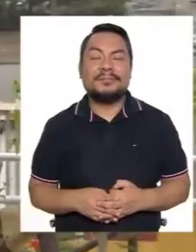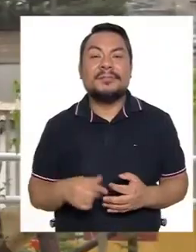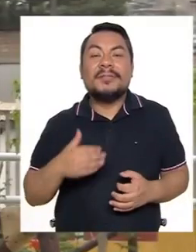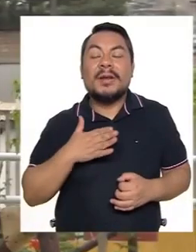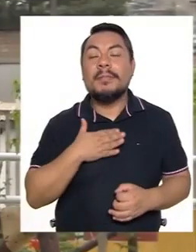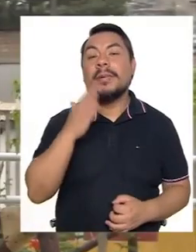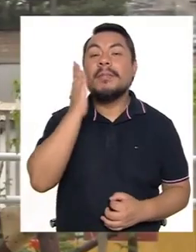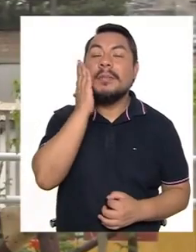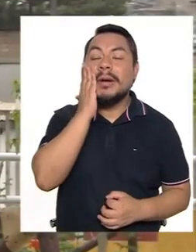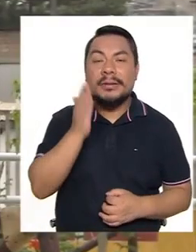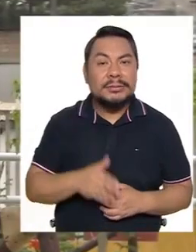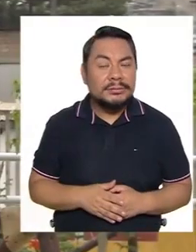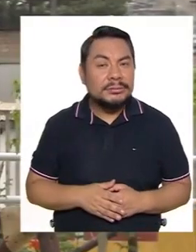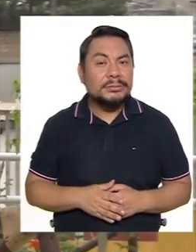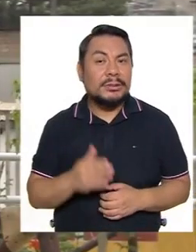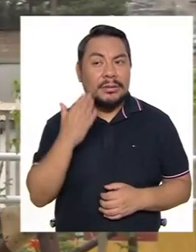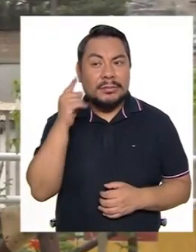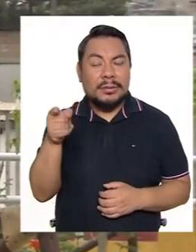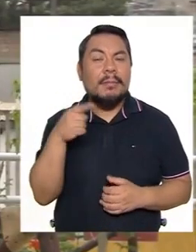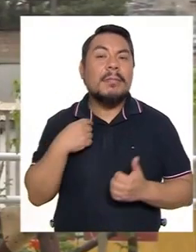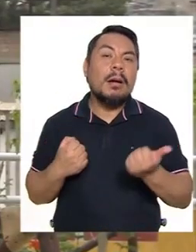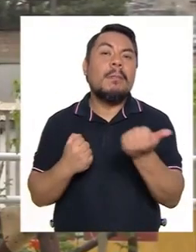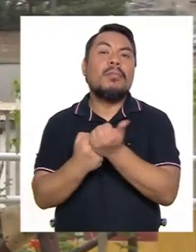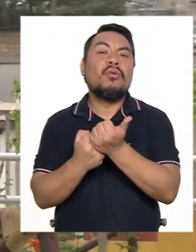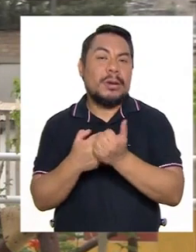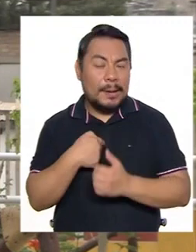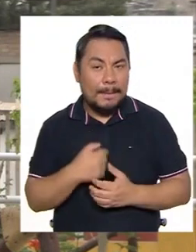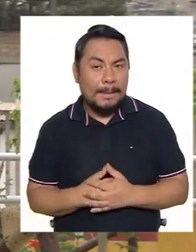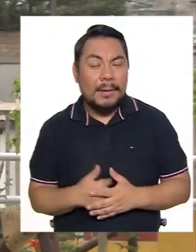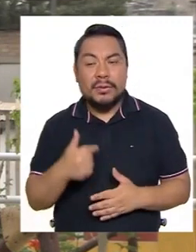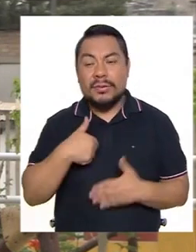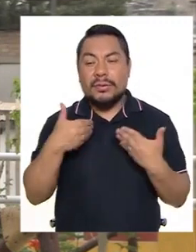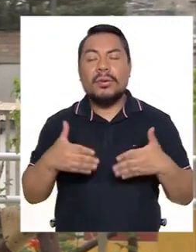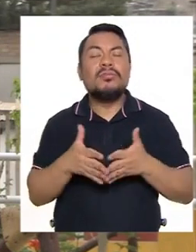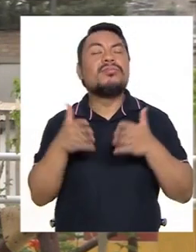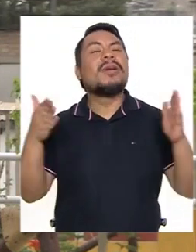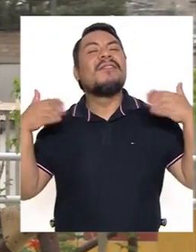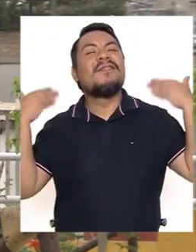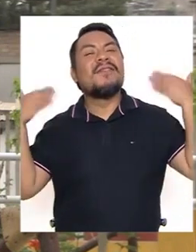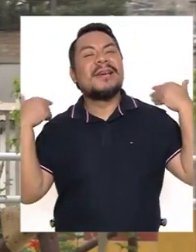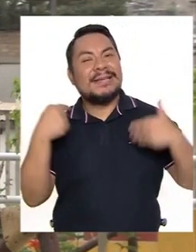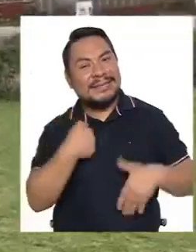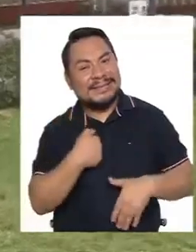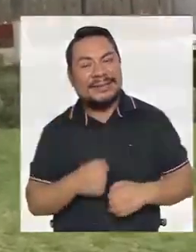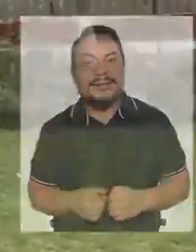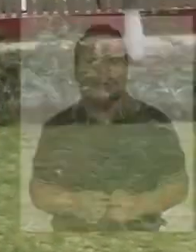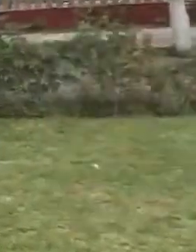Mi mamá me apoya. Yo soy muy feliz.